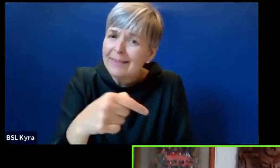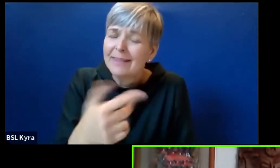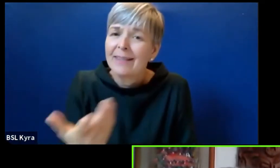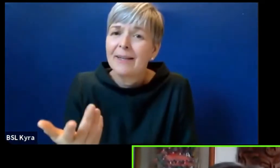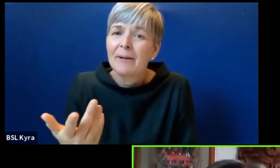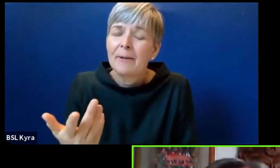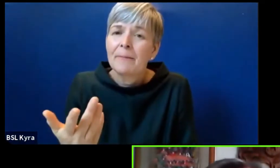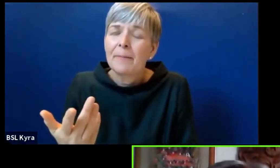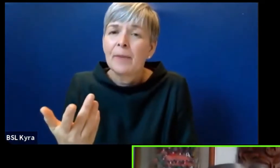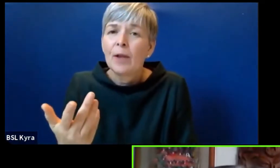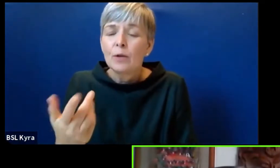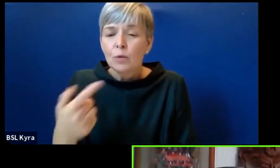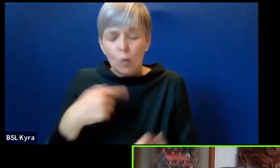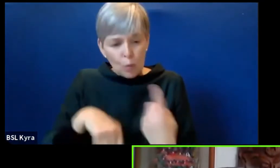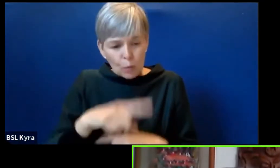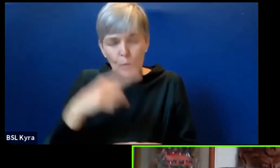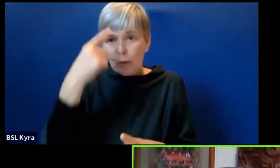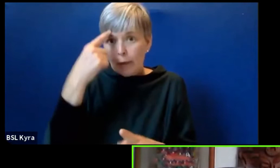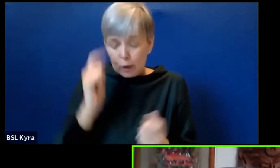y con justicia.